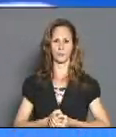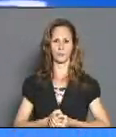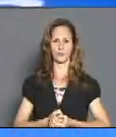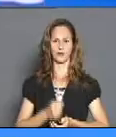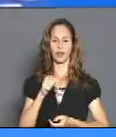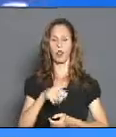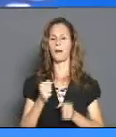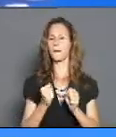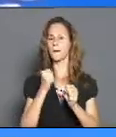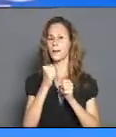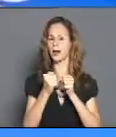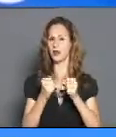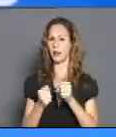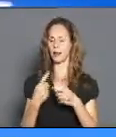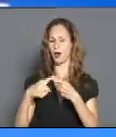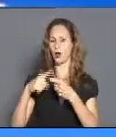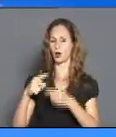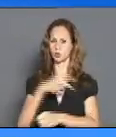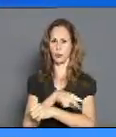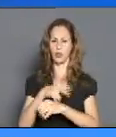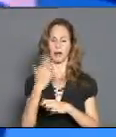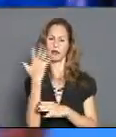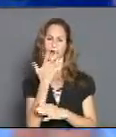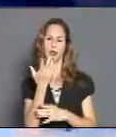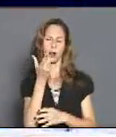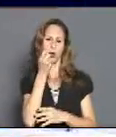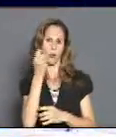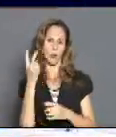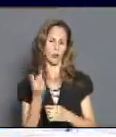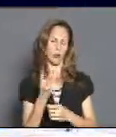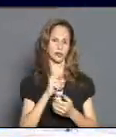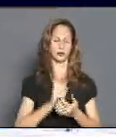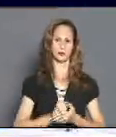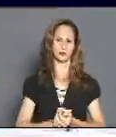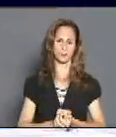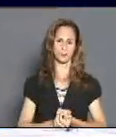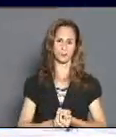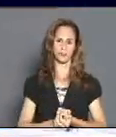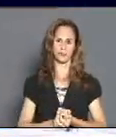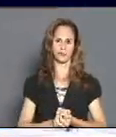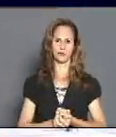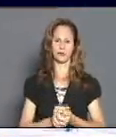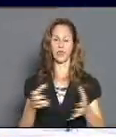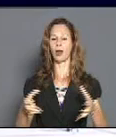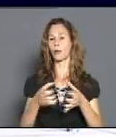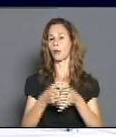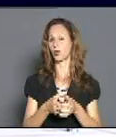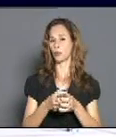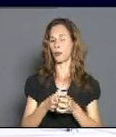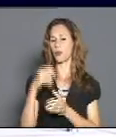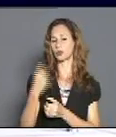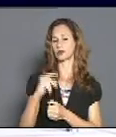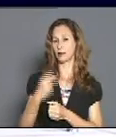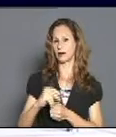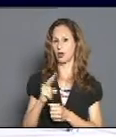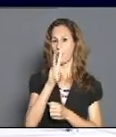peleará con el uzbeco Madillar Zaydiakimov. El plantel entrenado por Rolando Acebala Archiva, 21 triunfos en 64